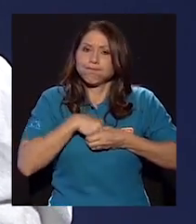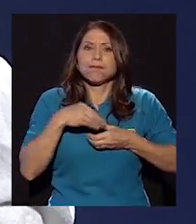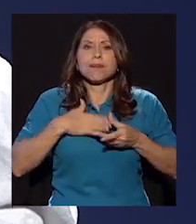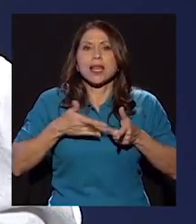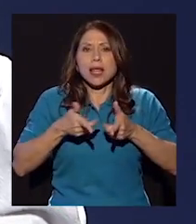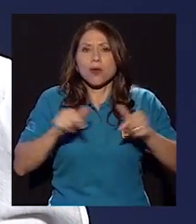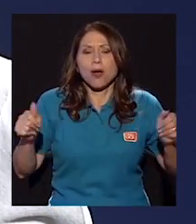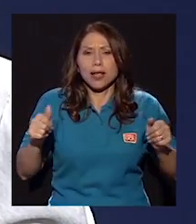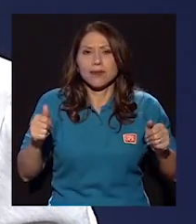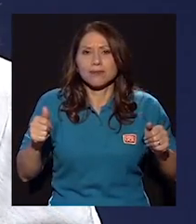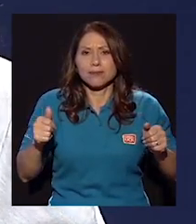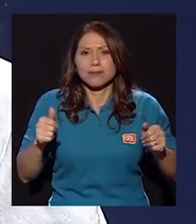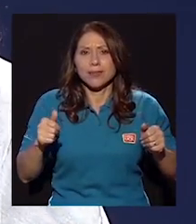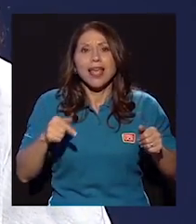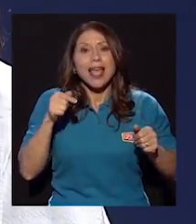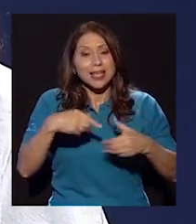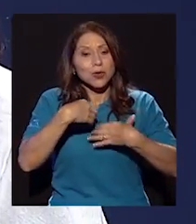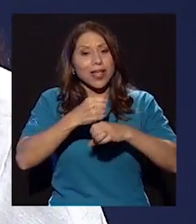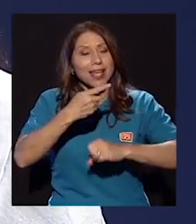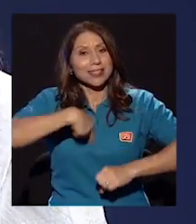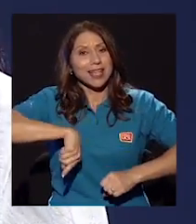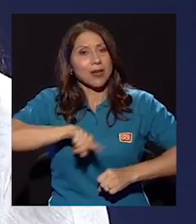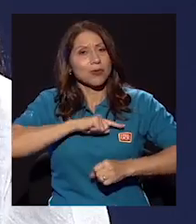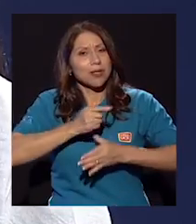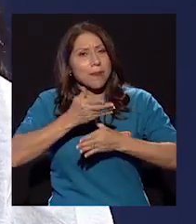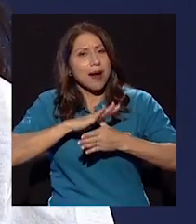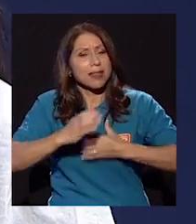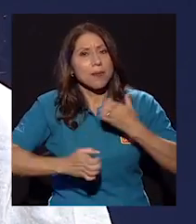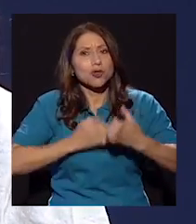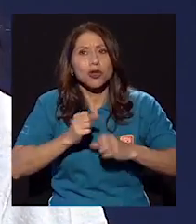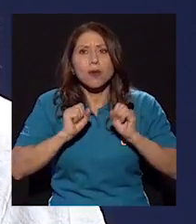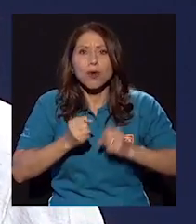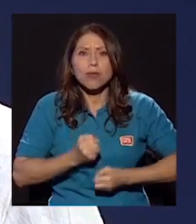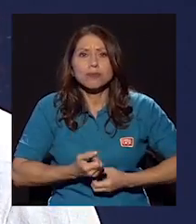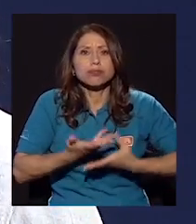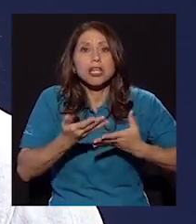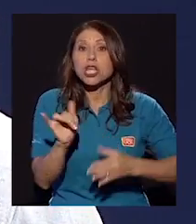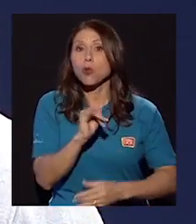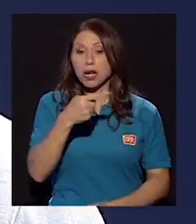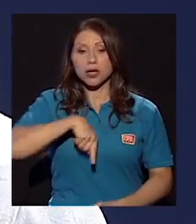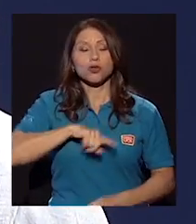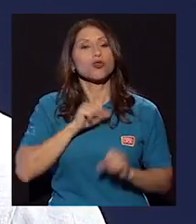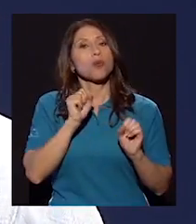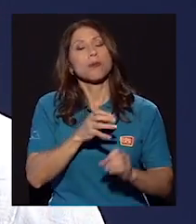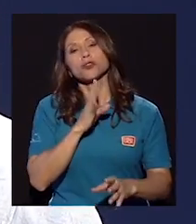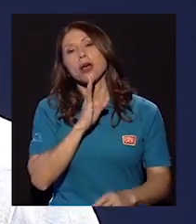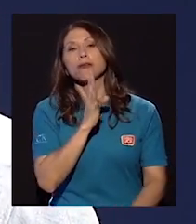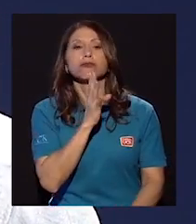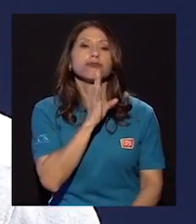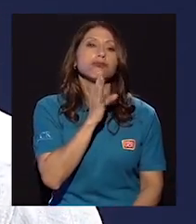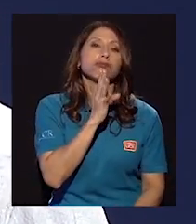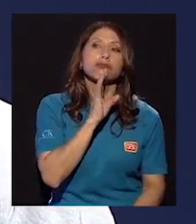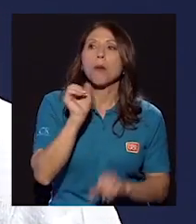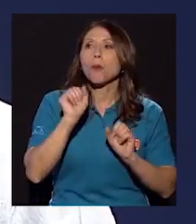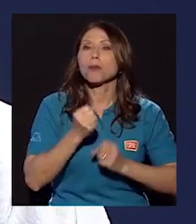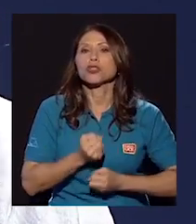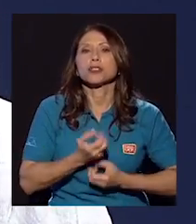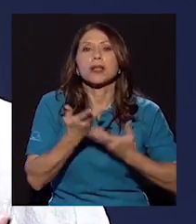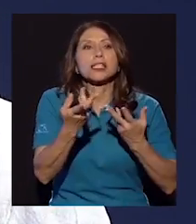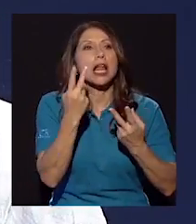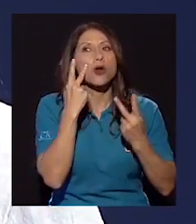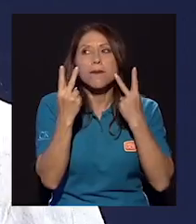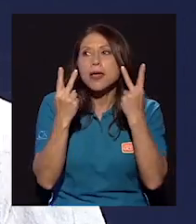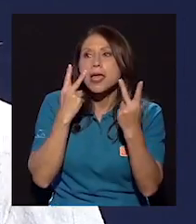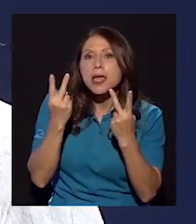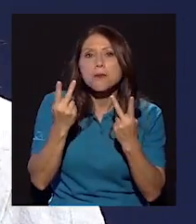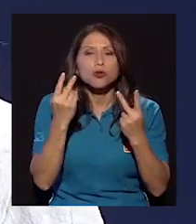Es lo que da voz a nuestra parte emocional. Así como el lenguaje verbal nos permite expresar lo que vemos, nuestras